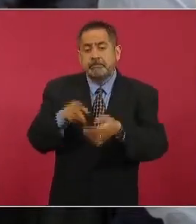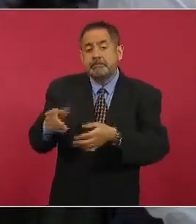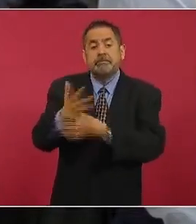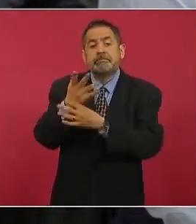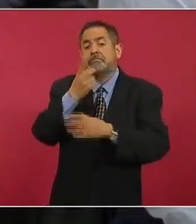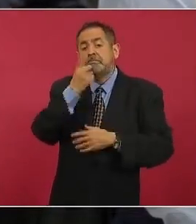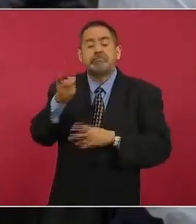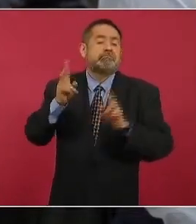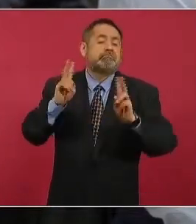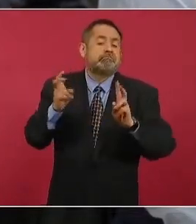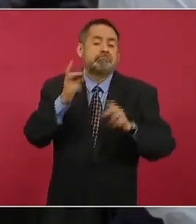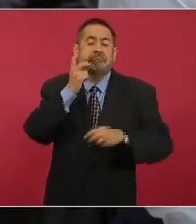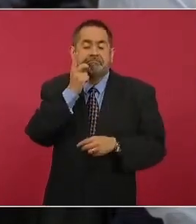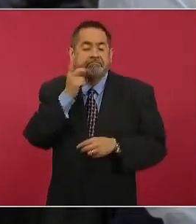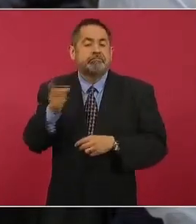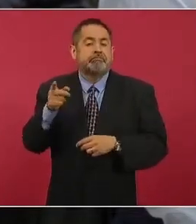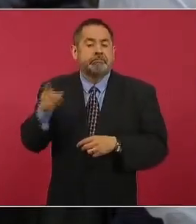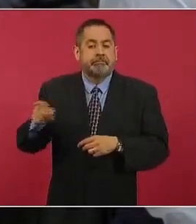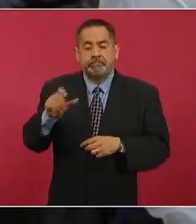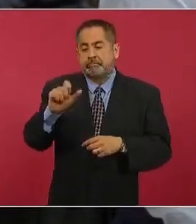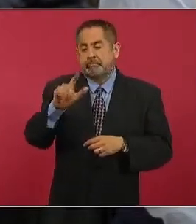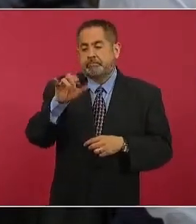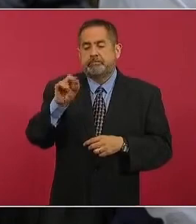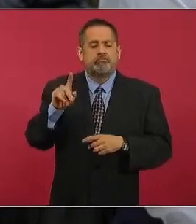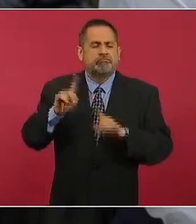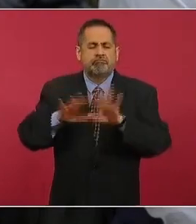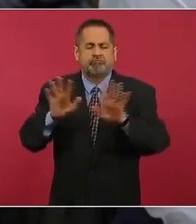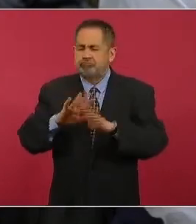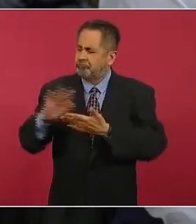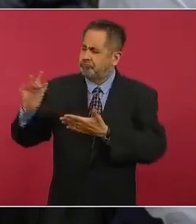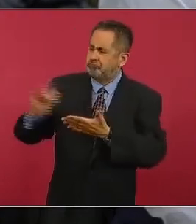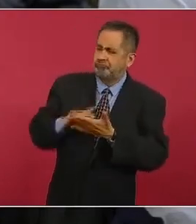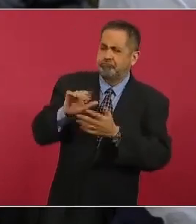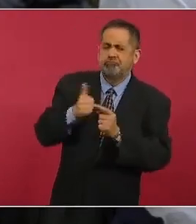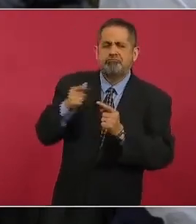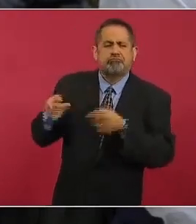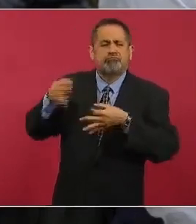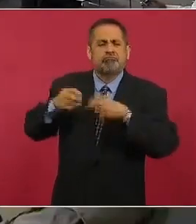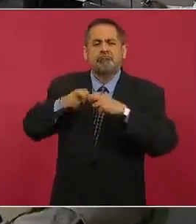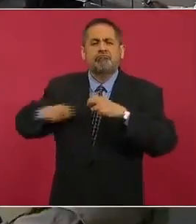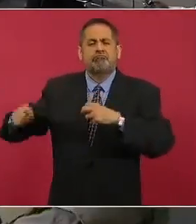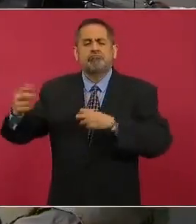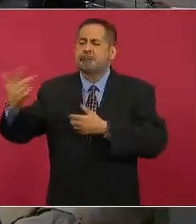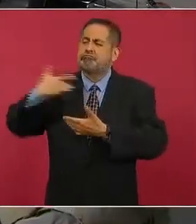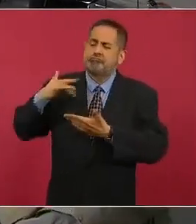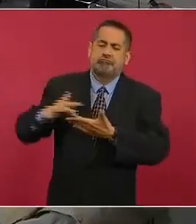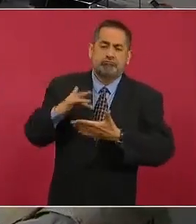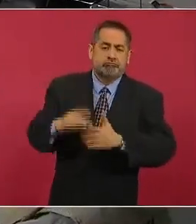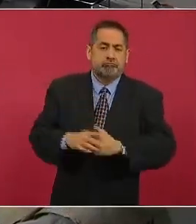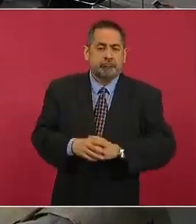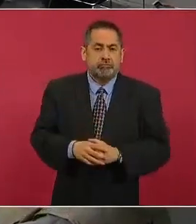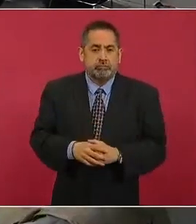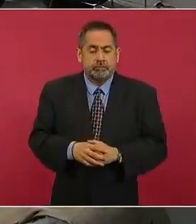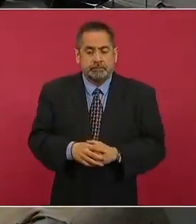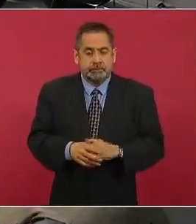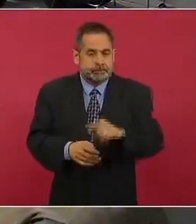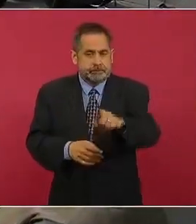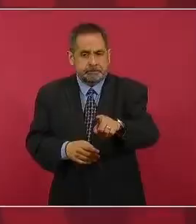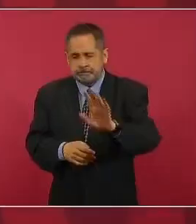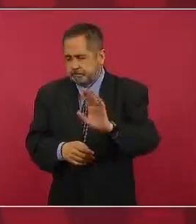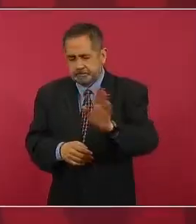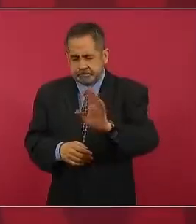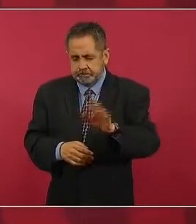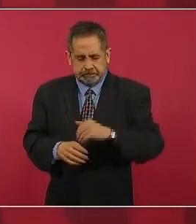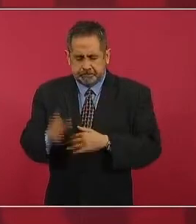supuestamente pues dice contar con el apoyo de algunos otros ministros no los escuché